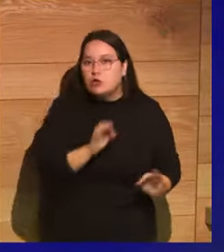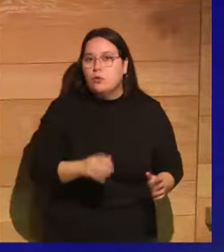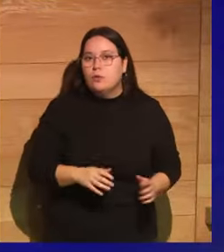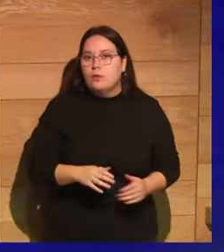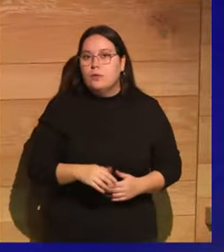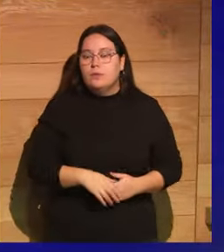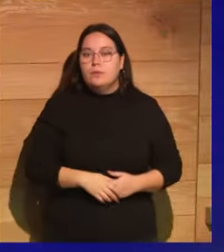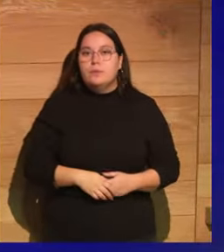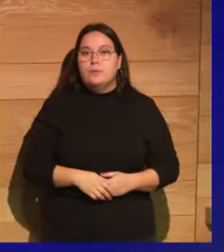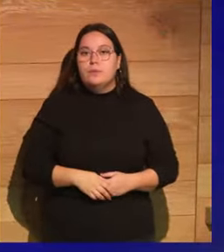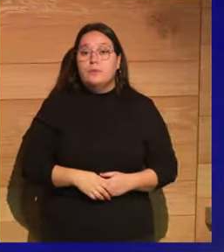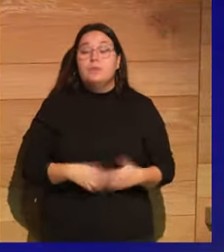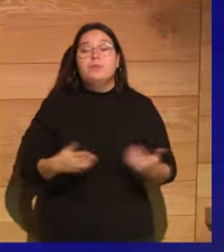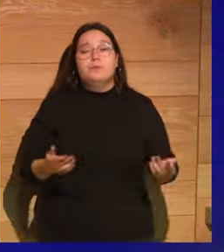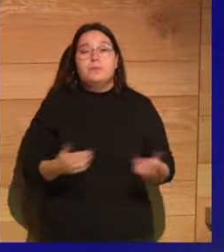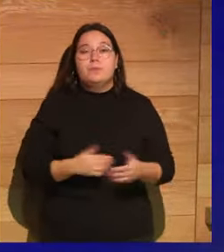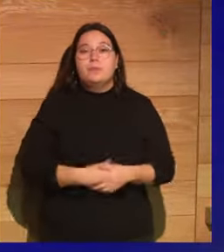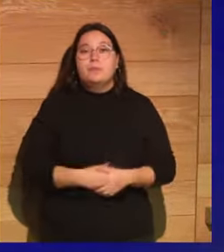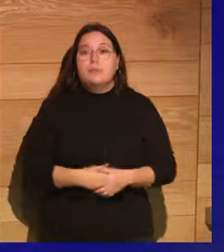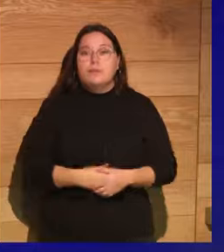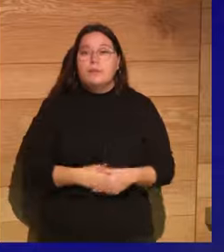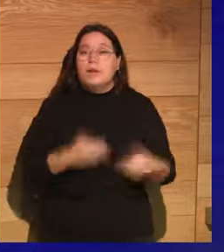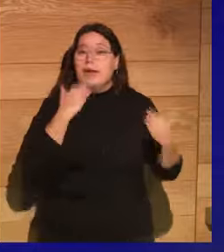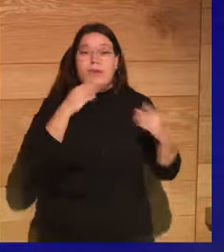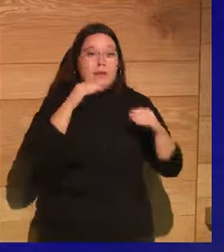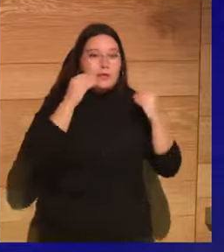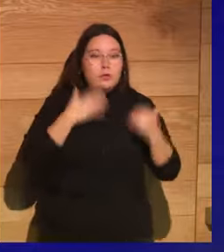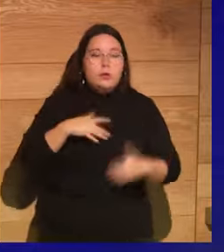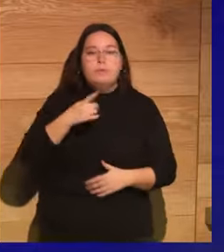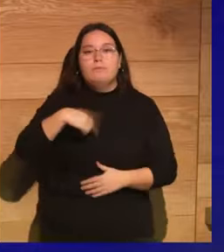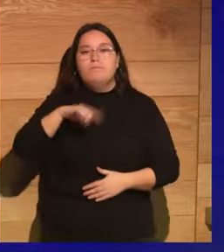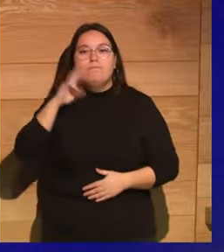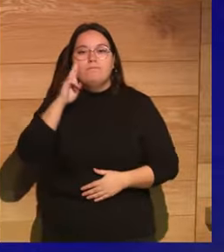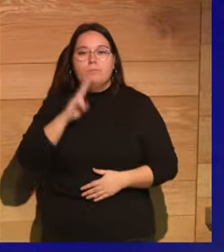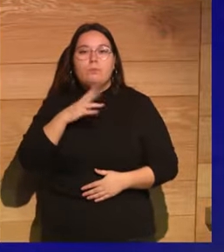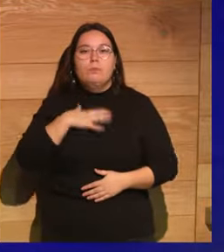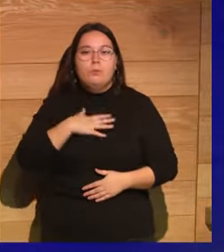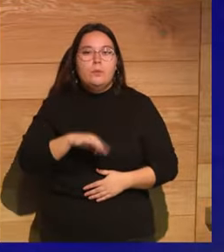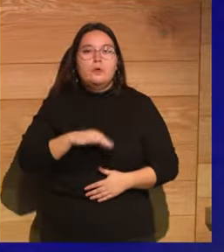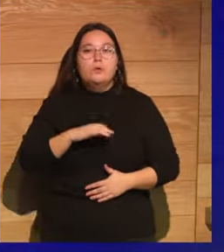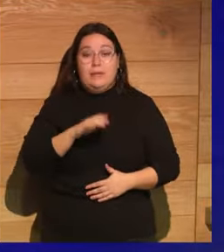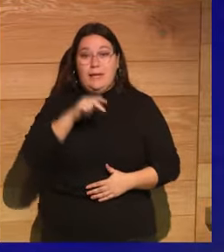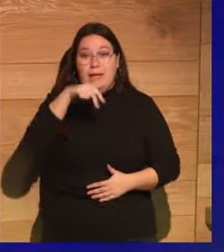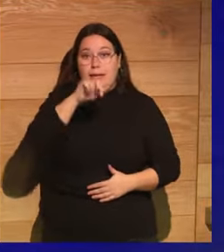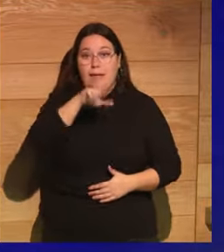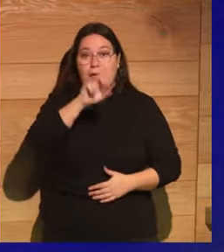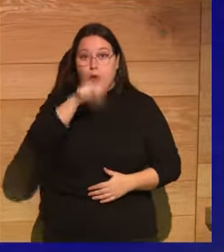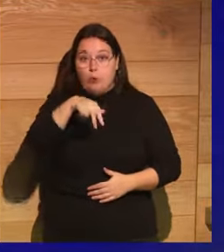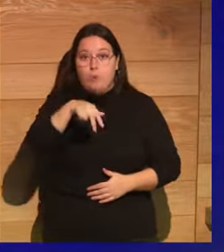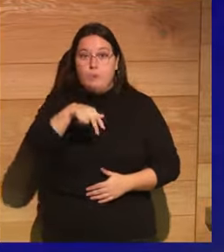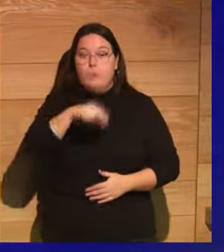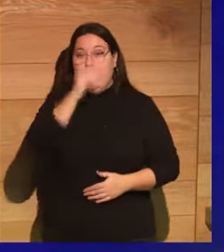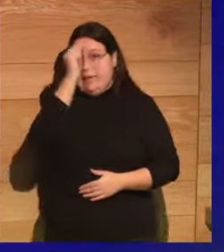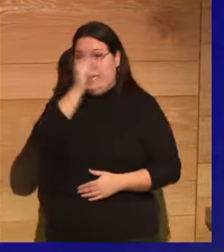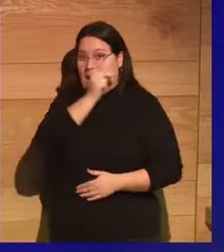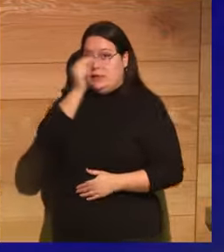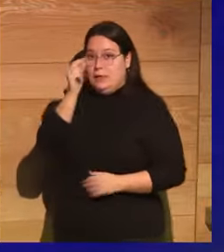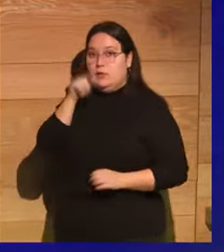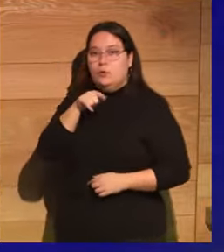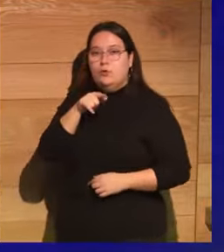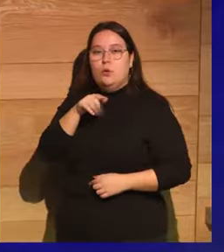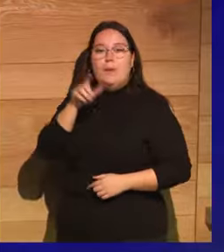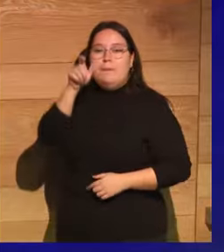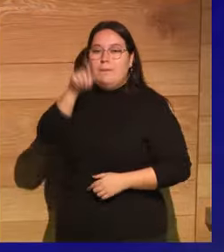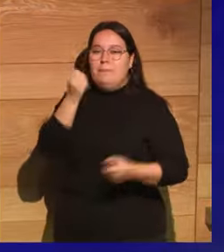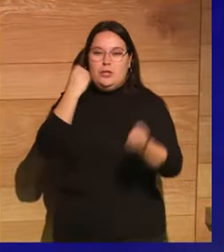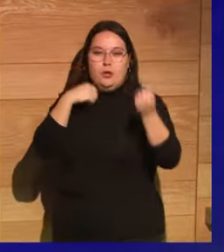que Nerón había quemado Roma? Bueno, pues a través de la historia podemos ver que Nerón, en el cristianismo, es uno de los personajes más